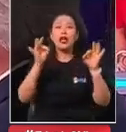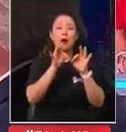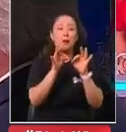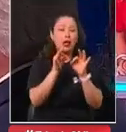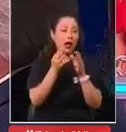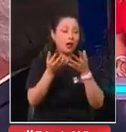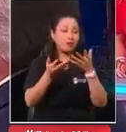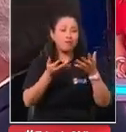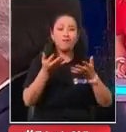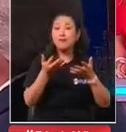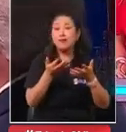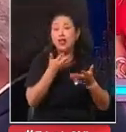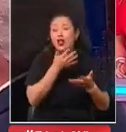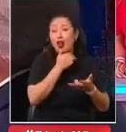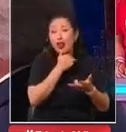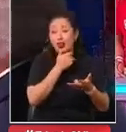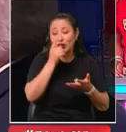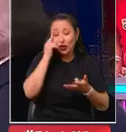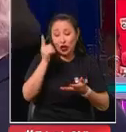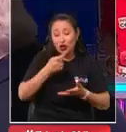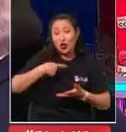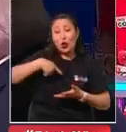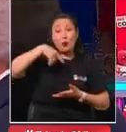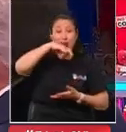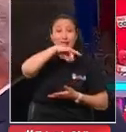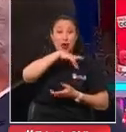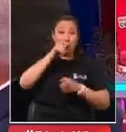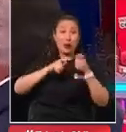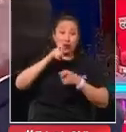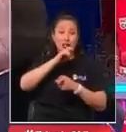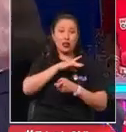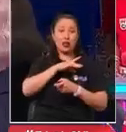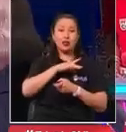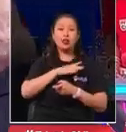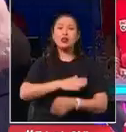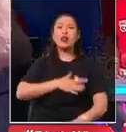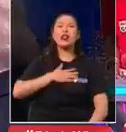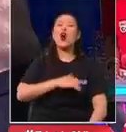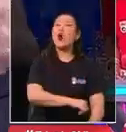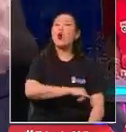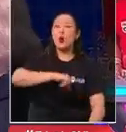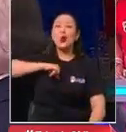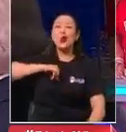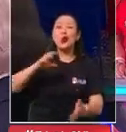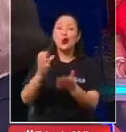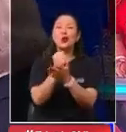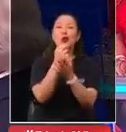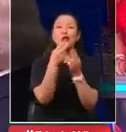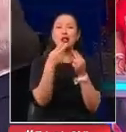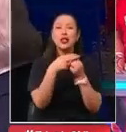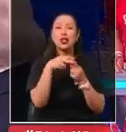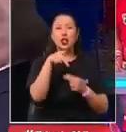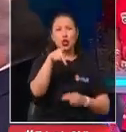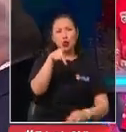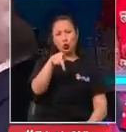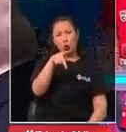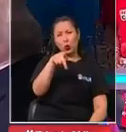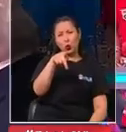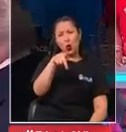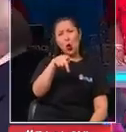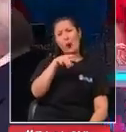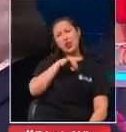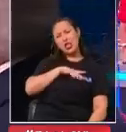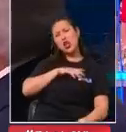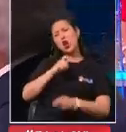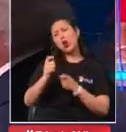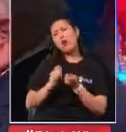algo que, creo que como chileno, creo que todos nos sentimos orgullosos de lo que logra la Teletón. Oye, tú como chileno estás medio como mi cuate, pues falta